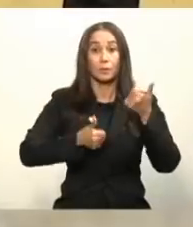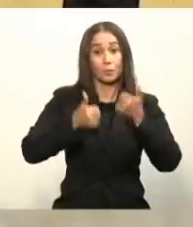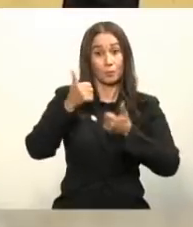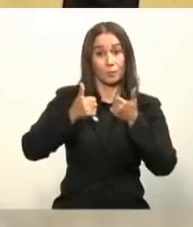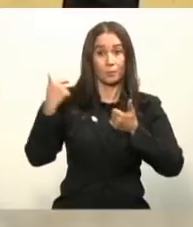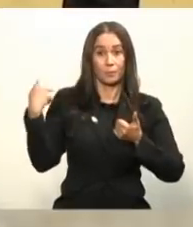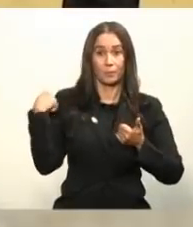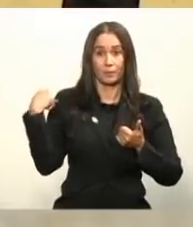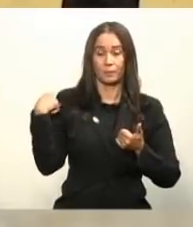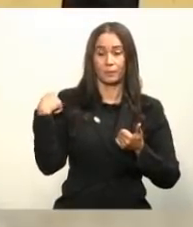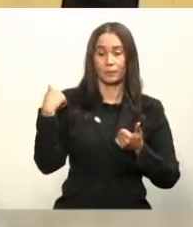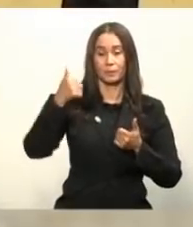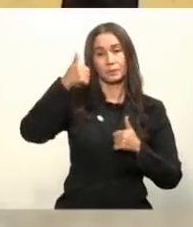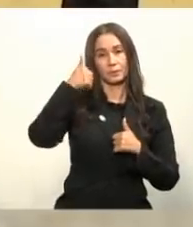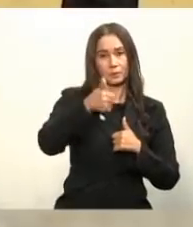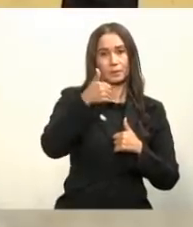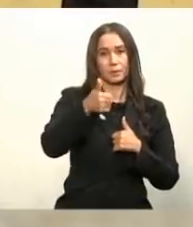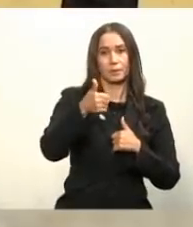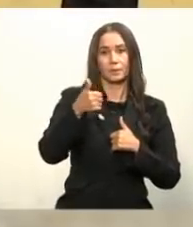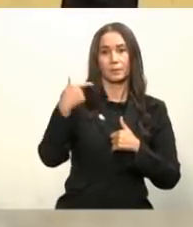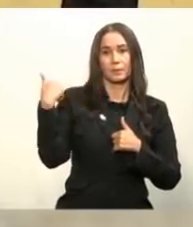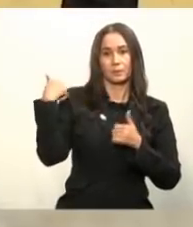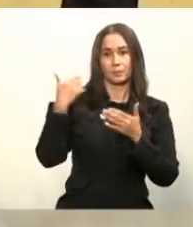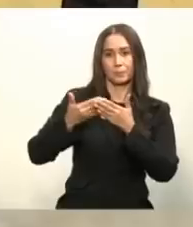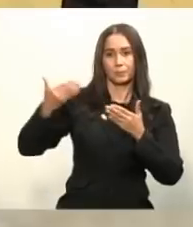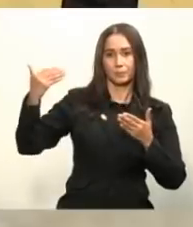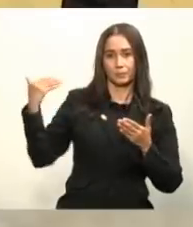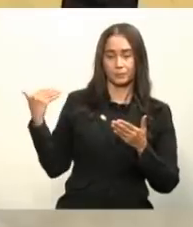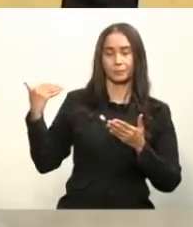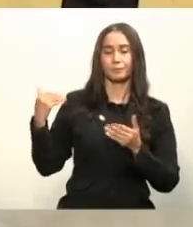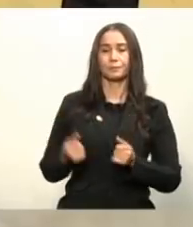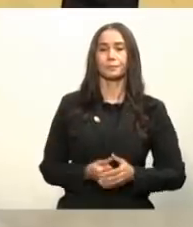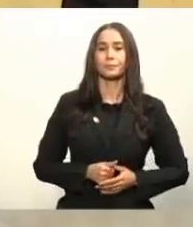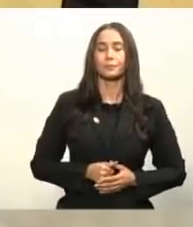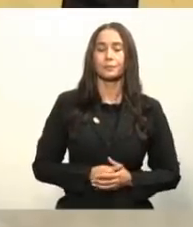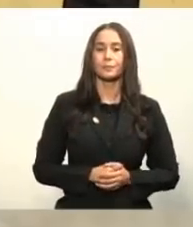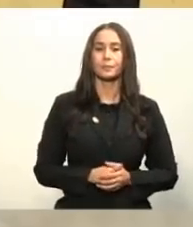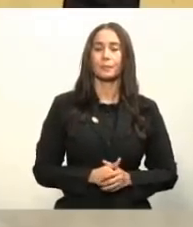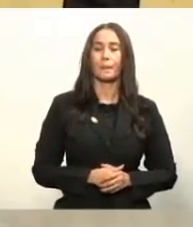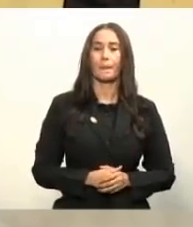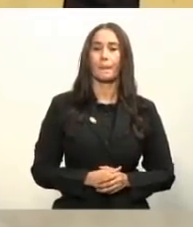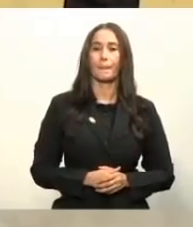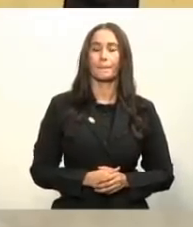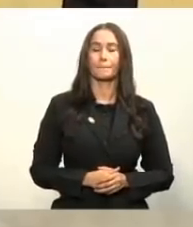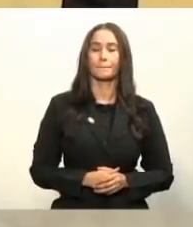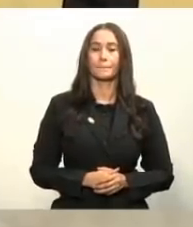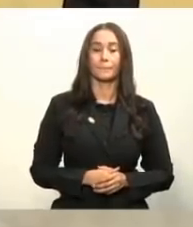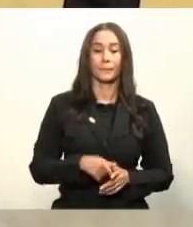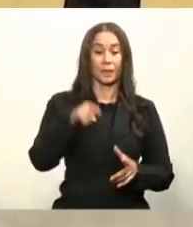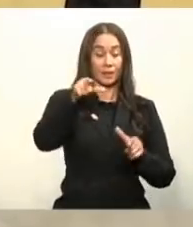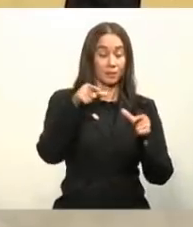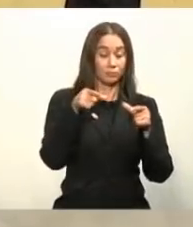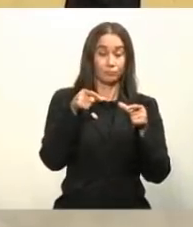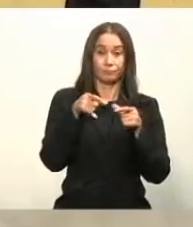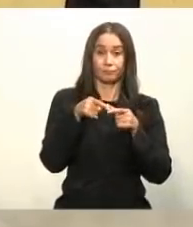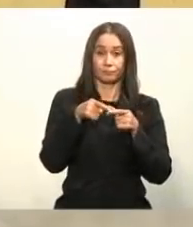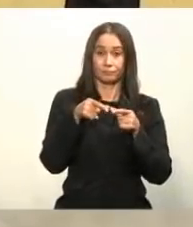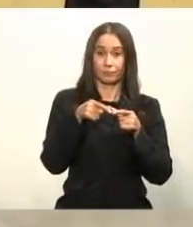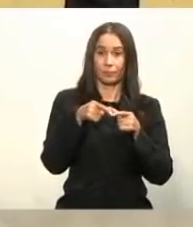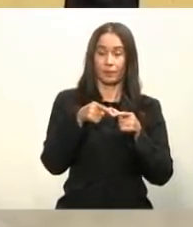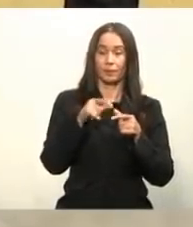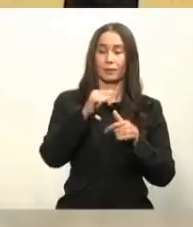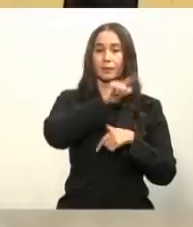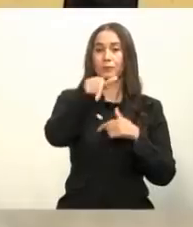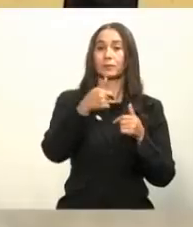deberá ser la misma que se le haya aplicado en la primera dosis. Esa tarjeta, cada persona